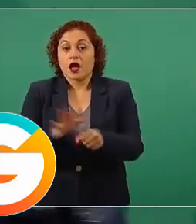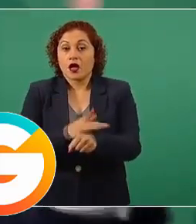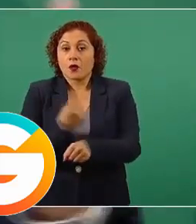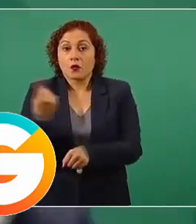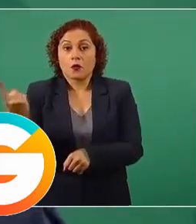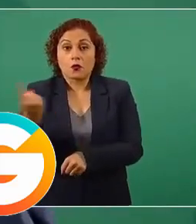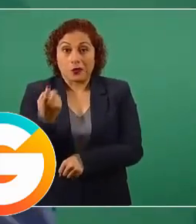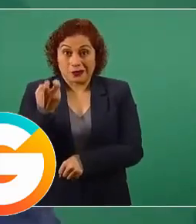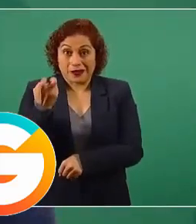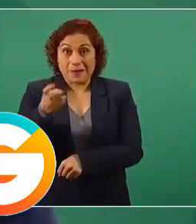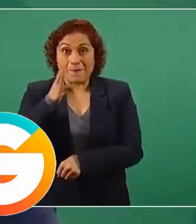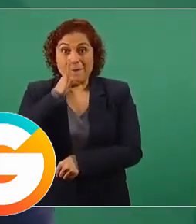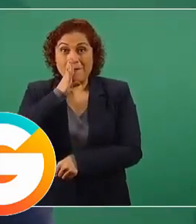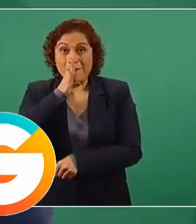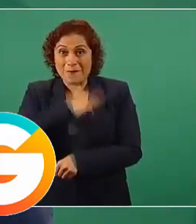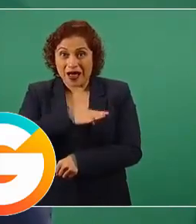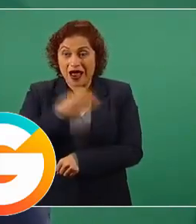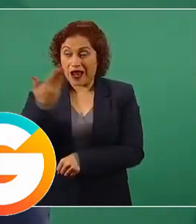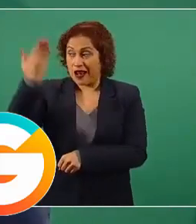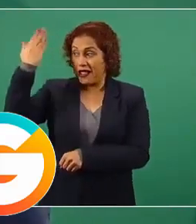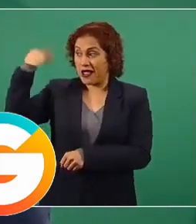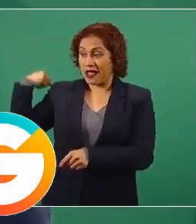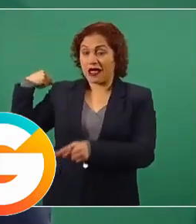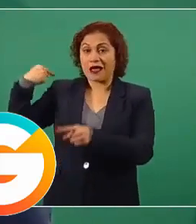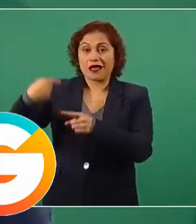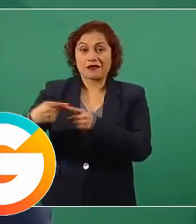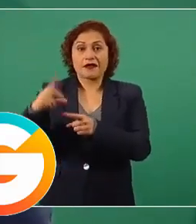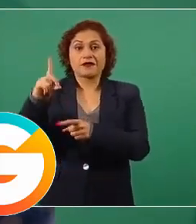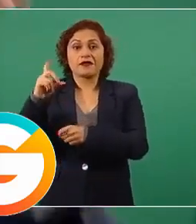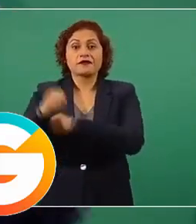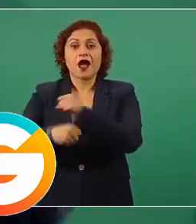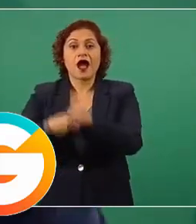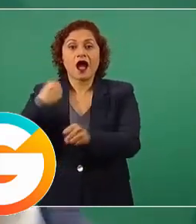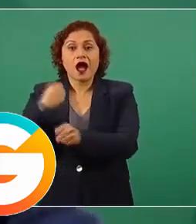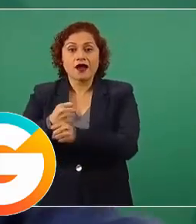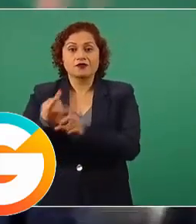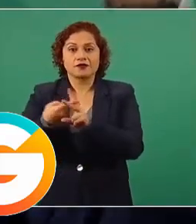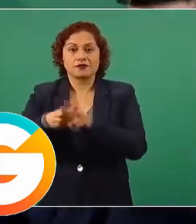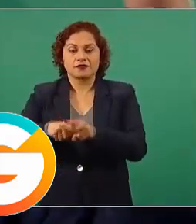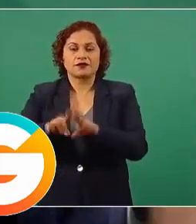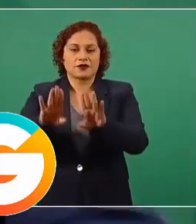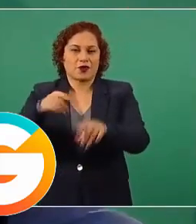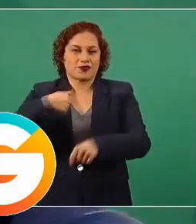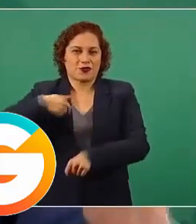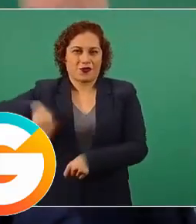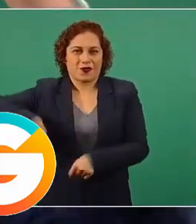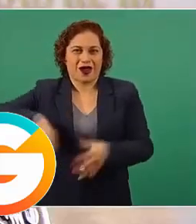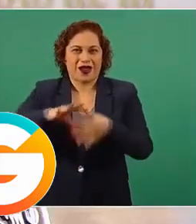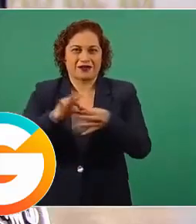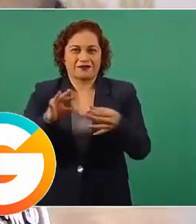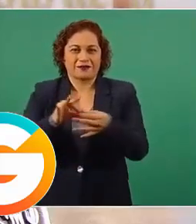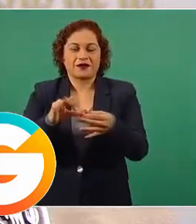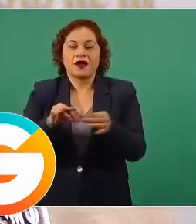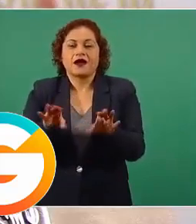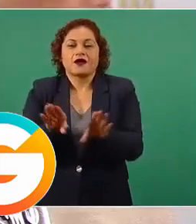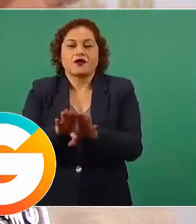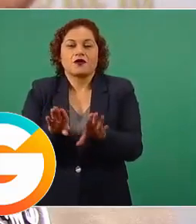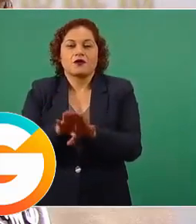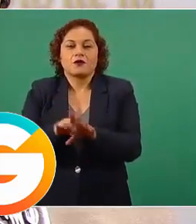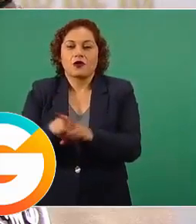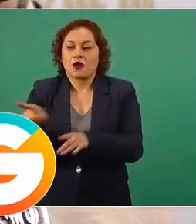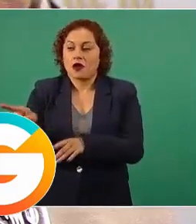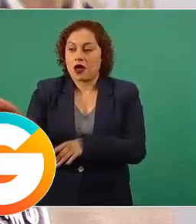comenzó hace 30 años, ya lo explicaba yo, que primero le daban dinero al